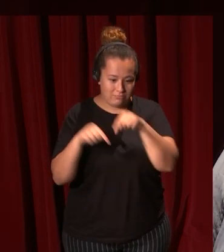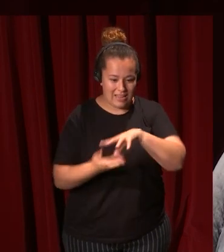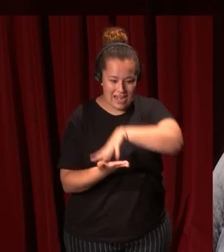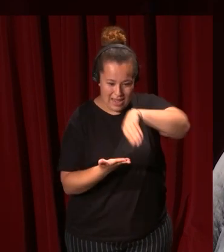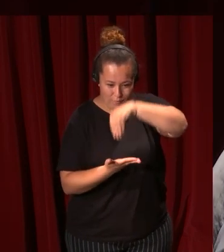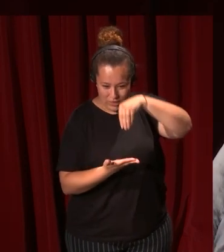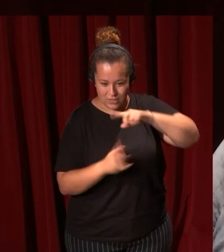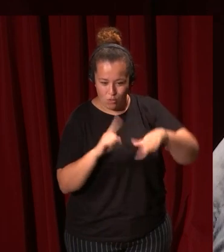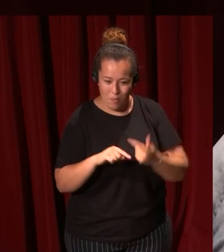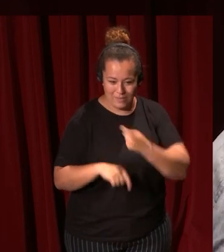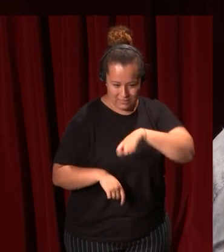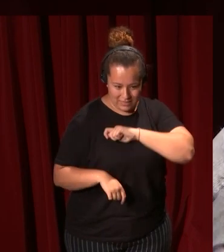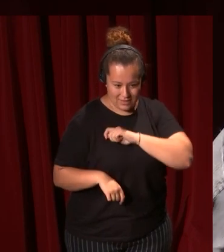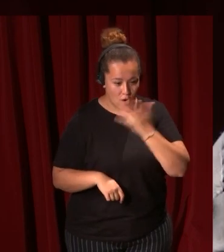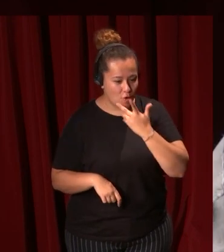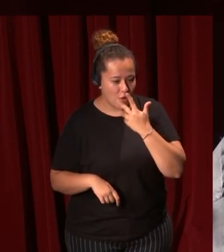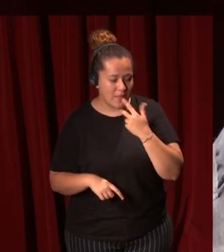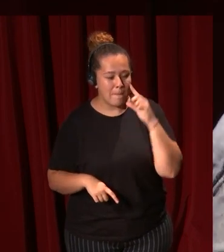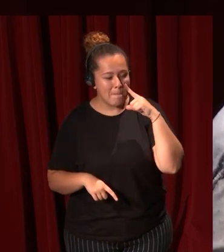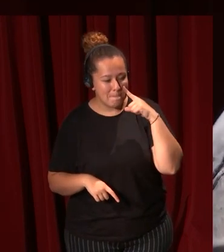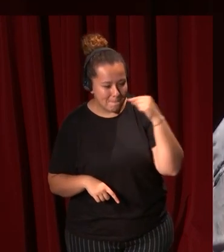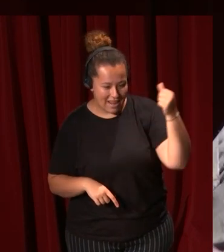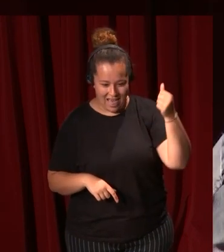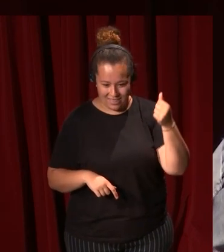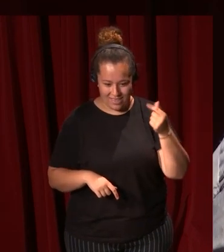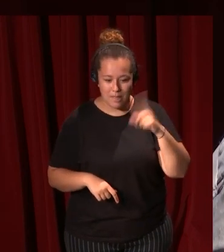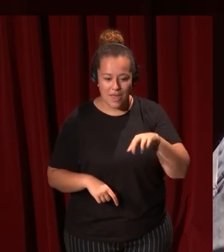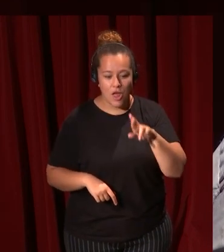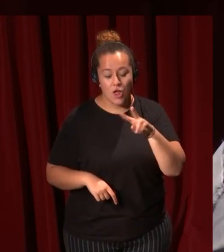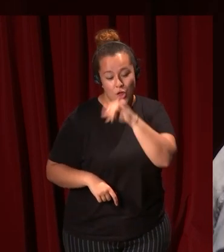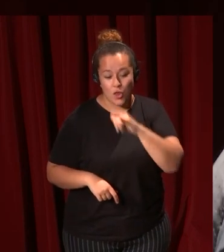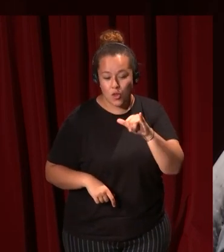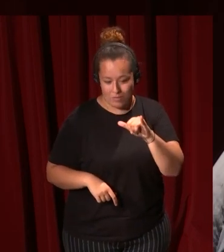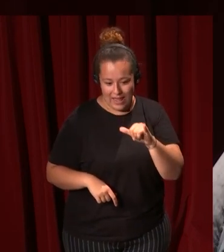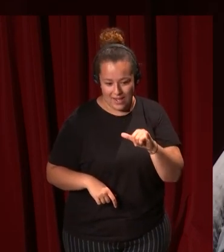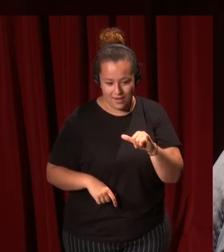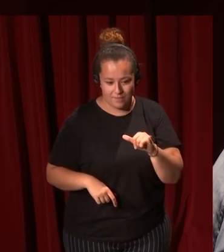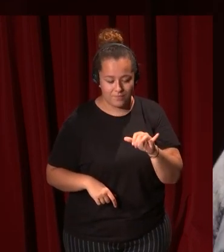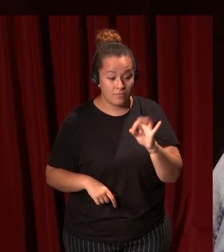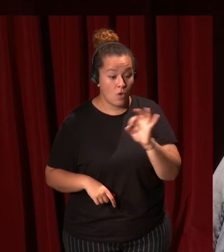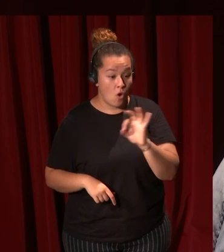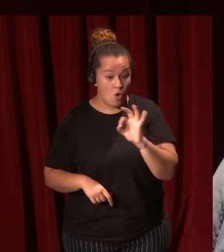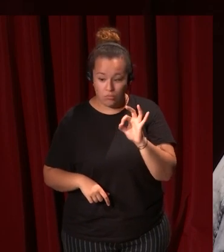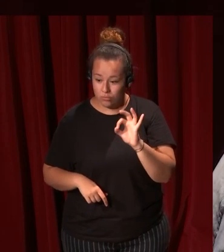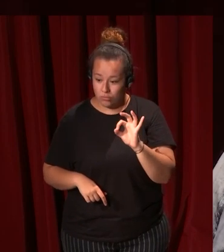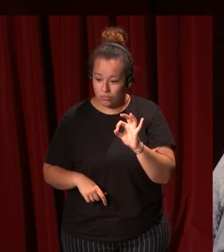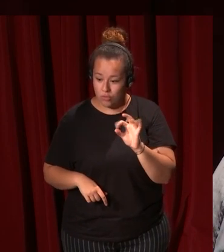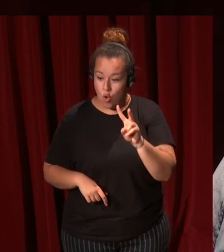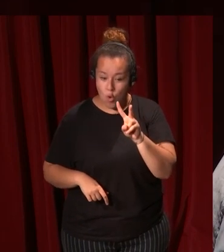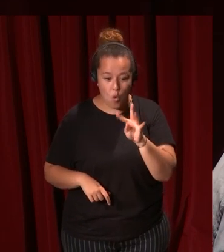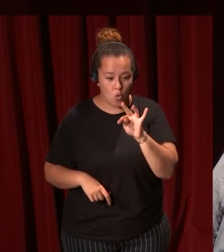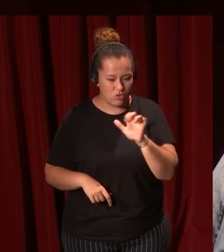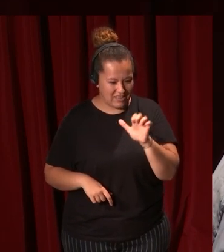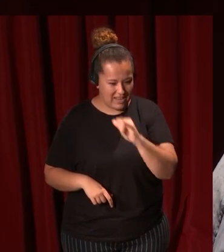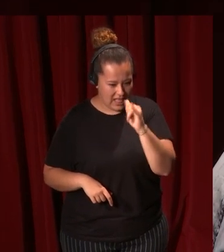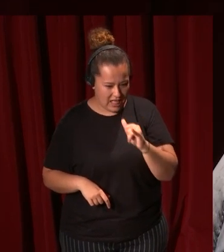España y así los conocen Velázquez y Zurbarán y compañía o de Ter Bruggen que va de Utrecht a Roma de Roma lleva sus cuadros a Utrecht y en Utrecht